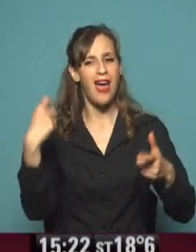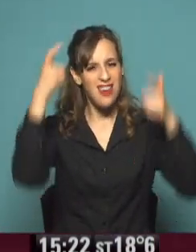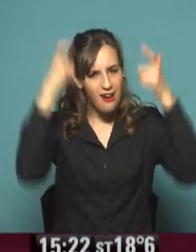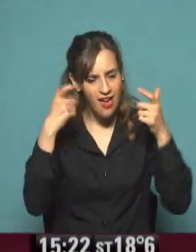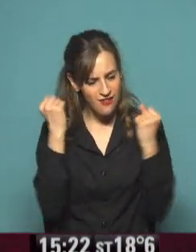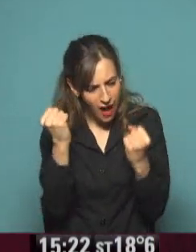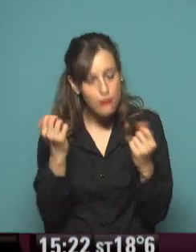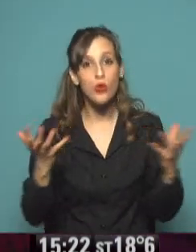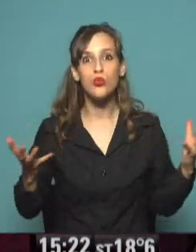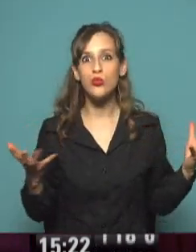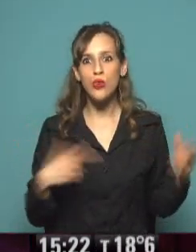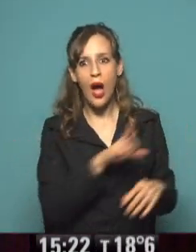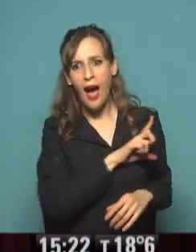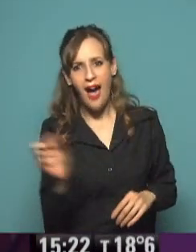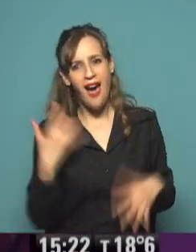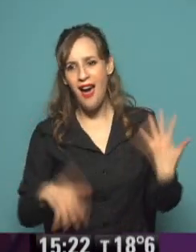¡Vamos, huyamos!